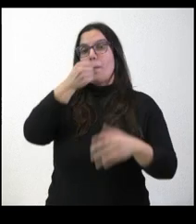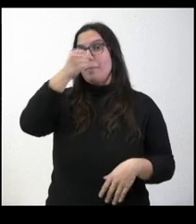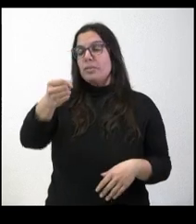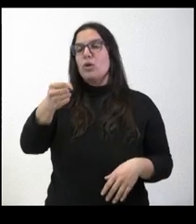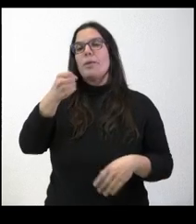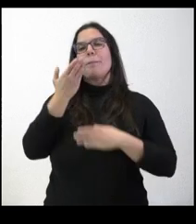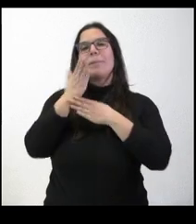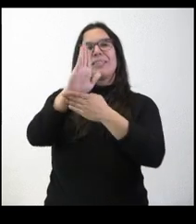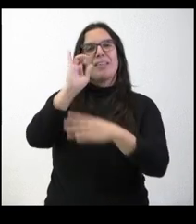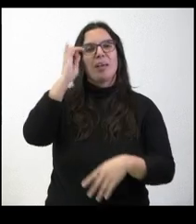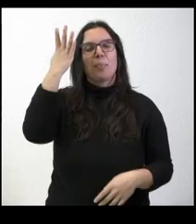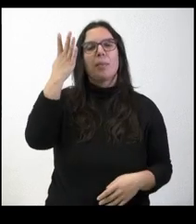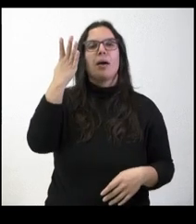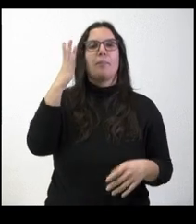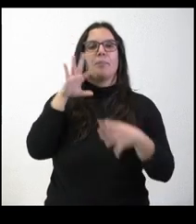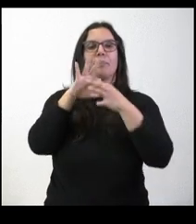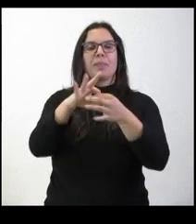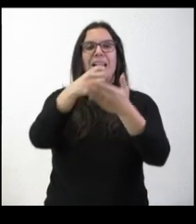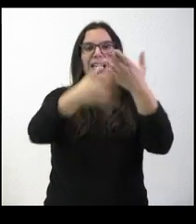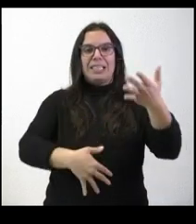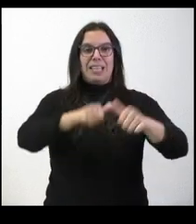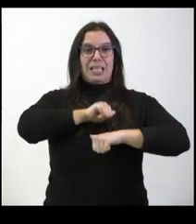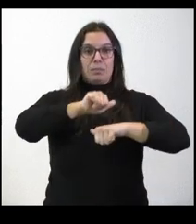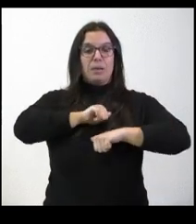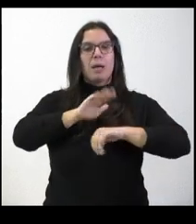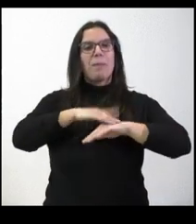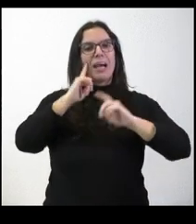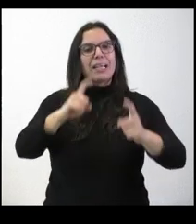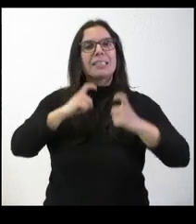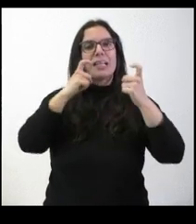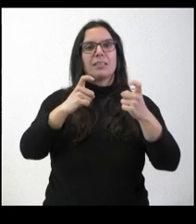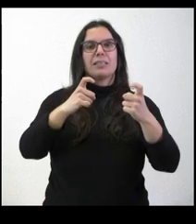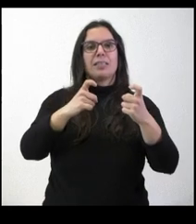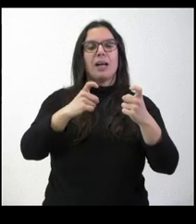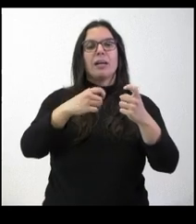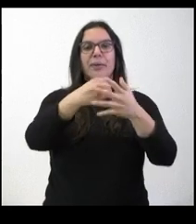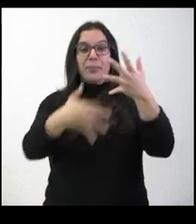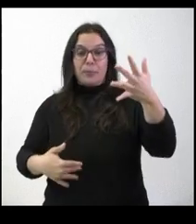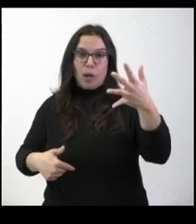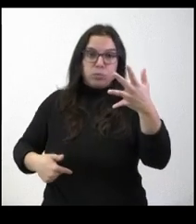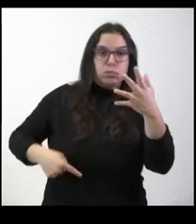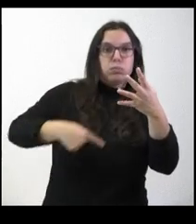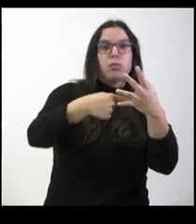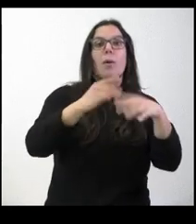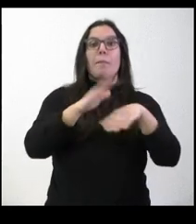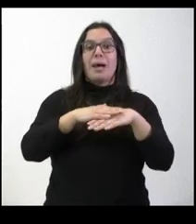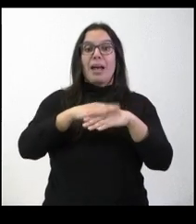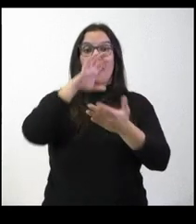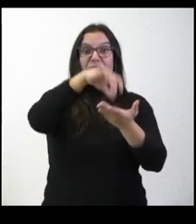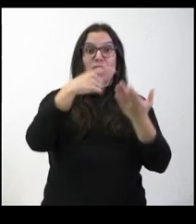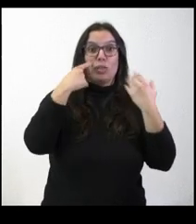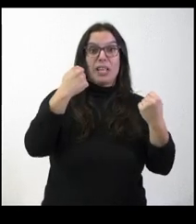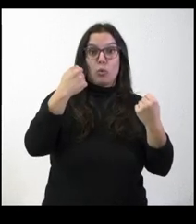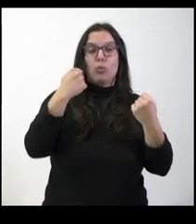iniciativa en torno a listas de espera para lograr listas de espera cero y conseguir que en atención primaria se consiga